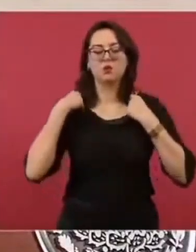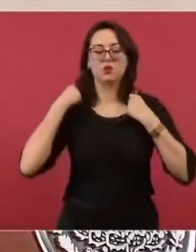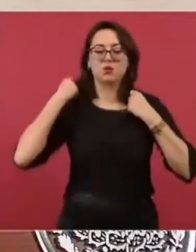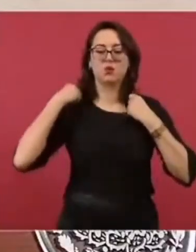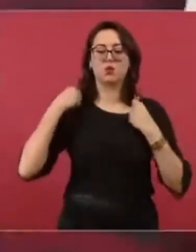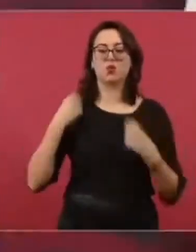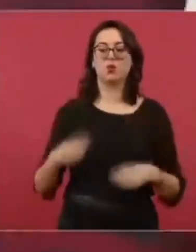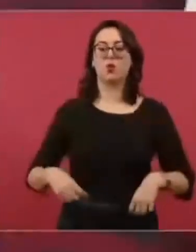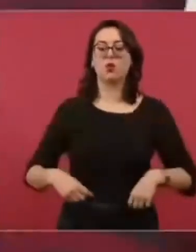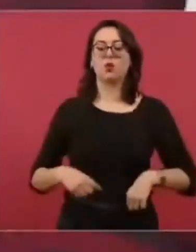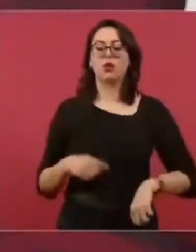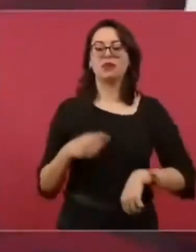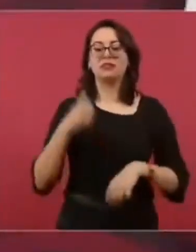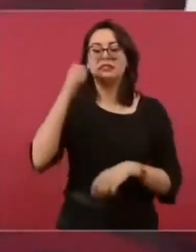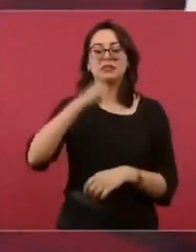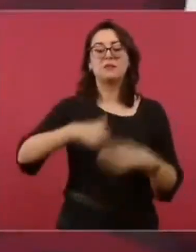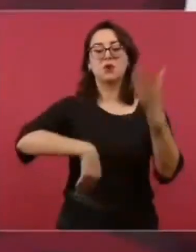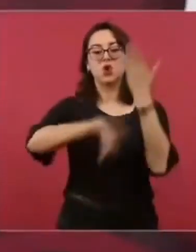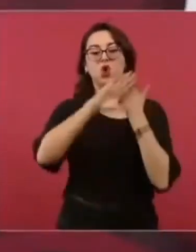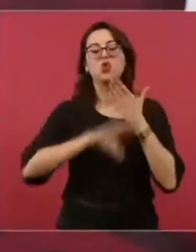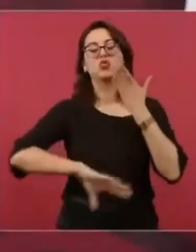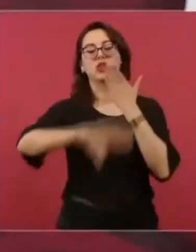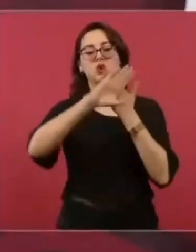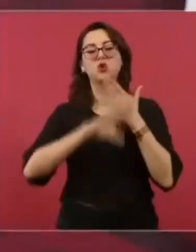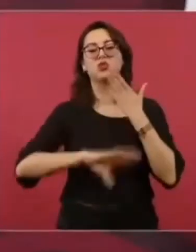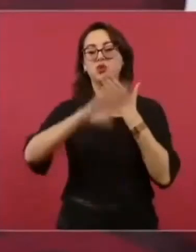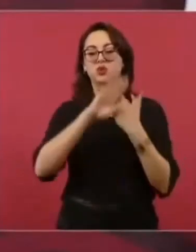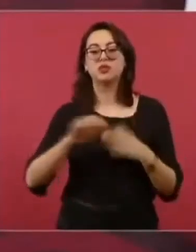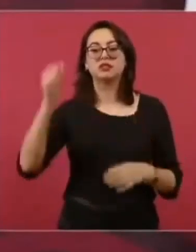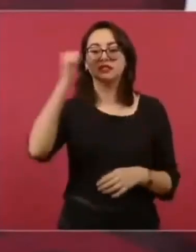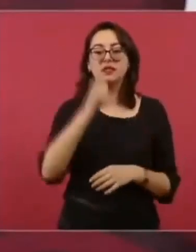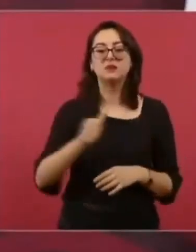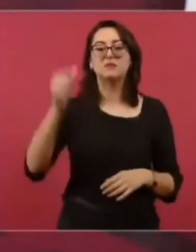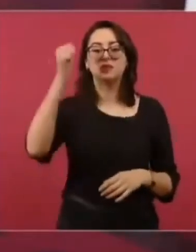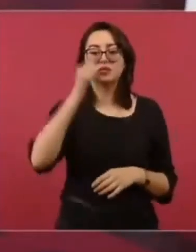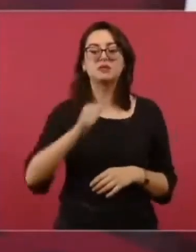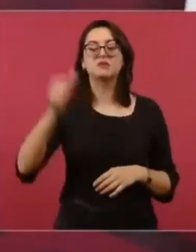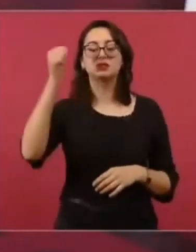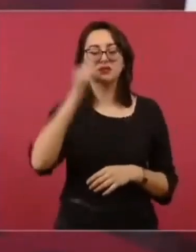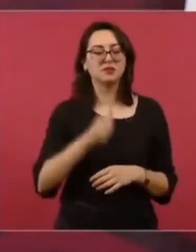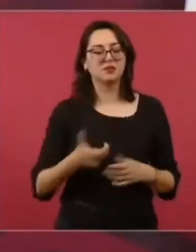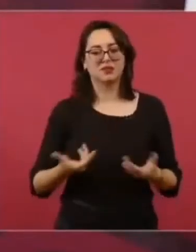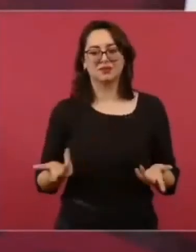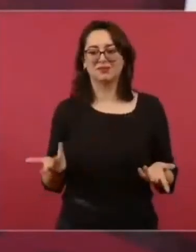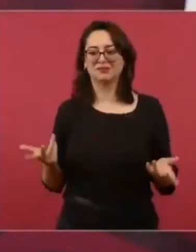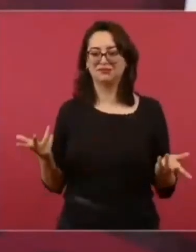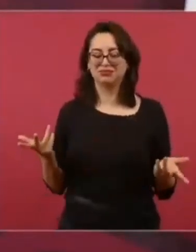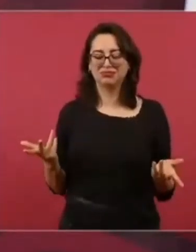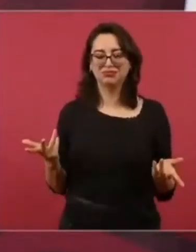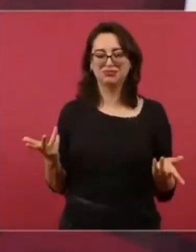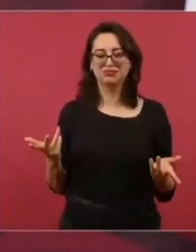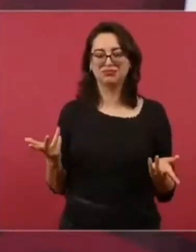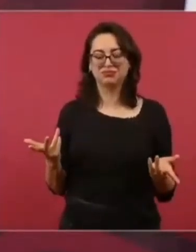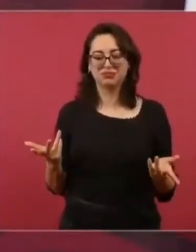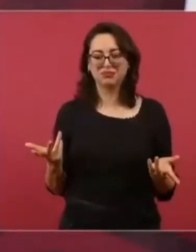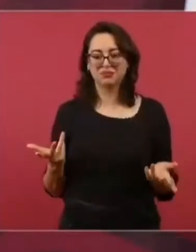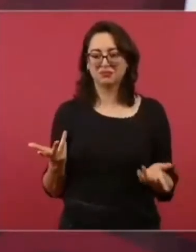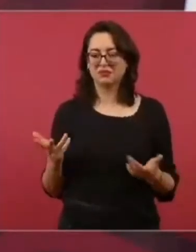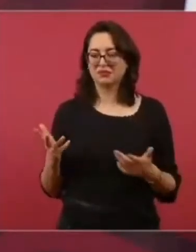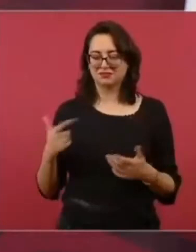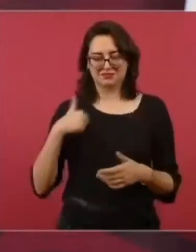y siempre en contra. Y un día me mandó a decir que le bajaba si